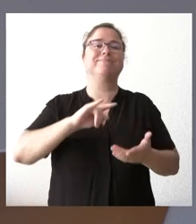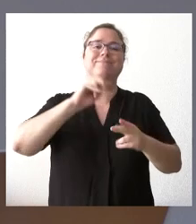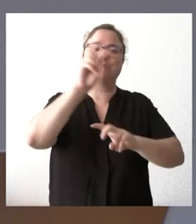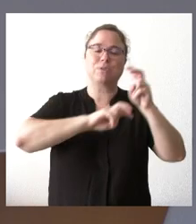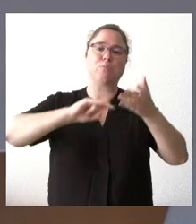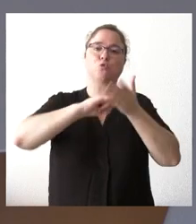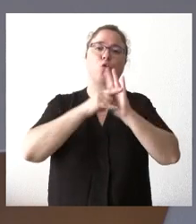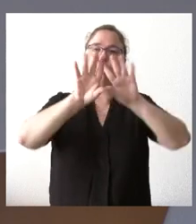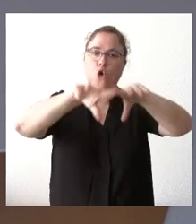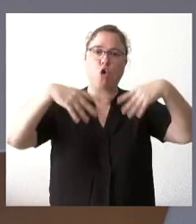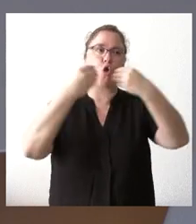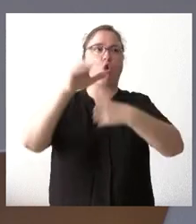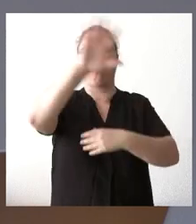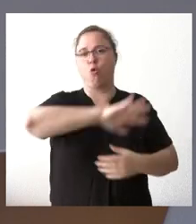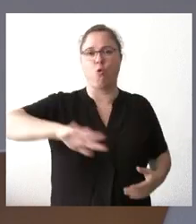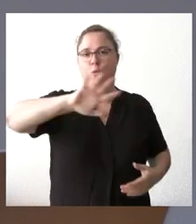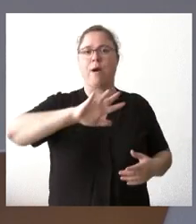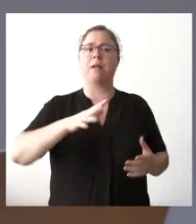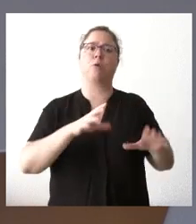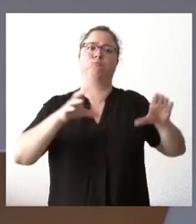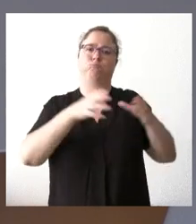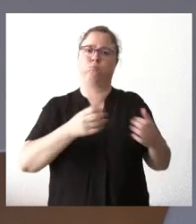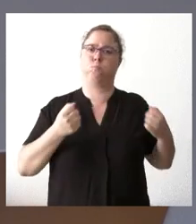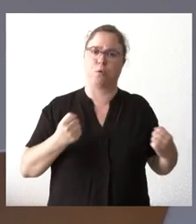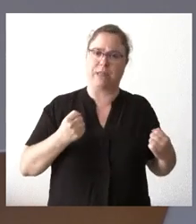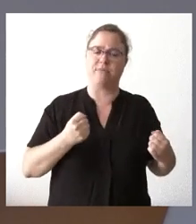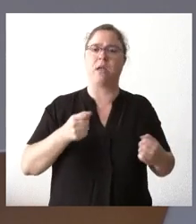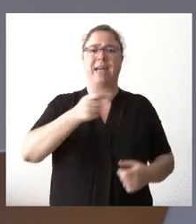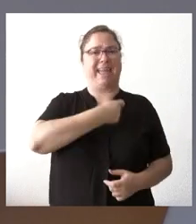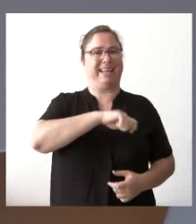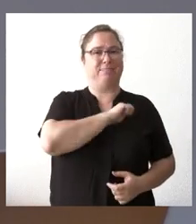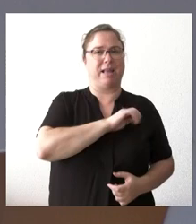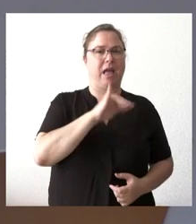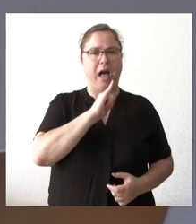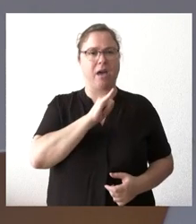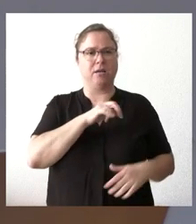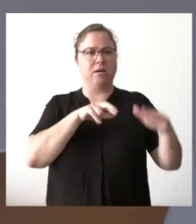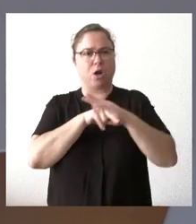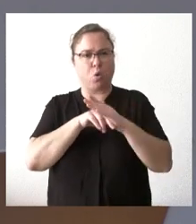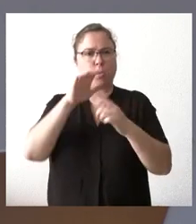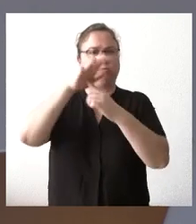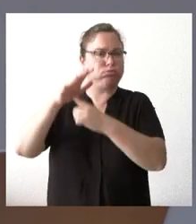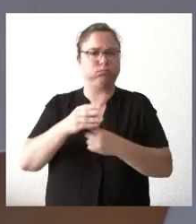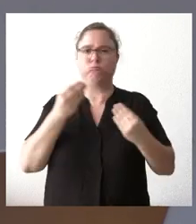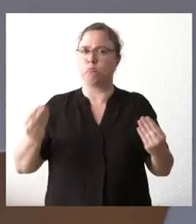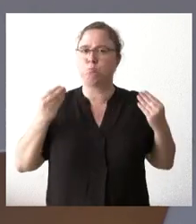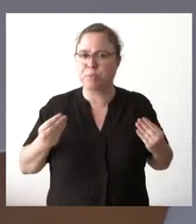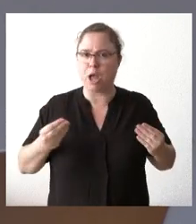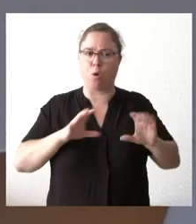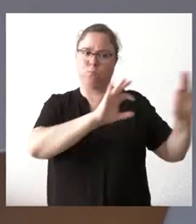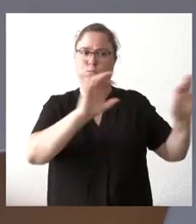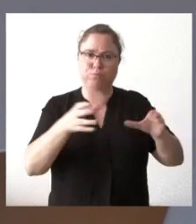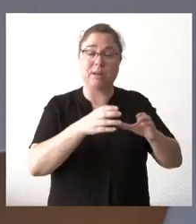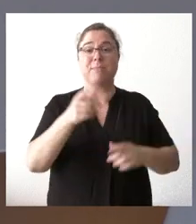mejora y de la potencia de un operativo potente en España. España tiene los mejores, los más potentes operativos de extinción de incendios de Europa, pero que